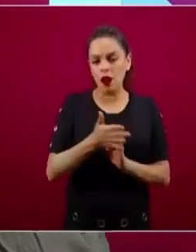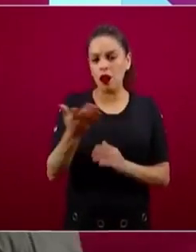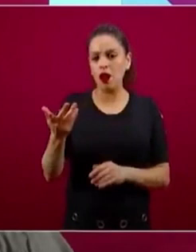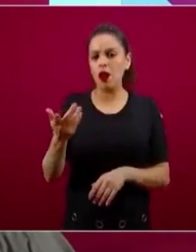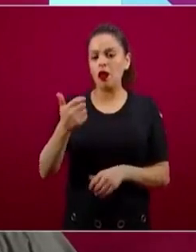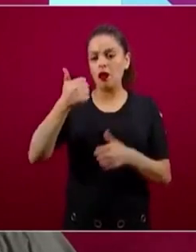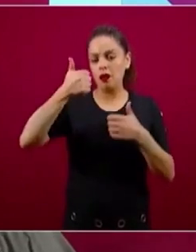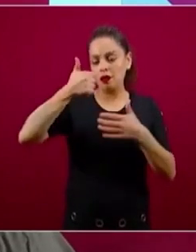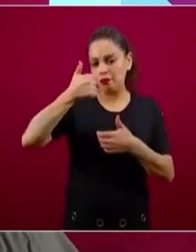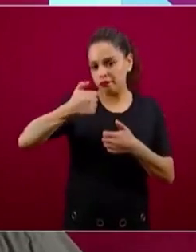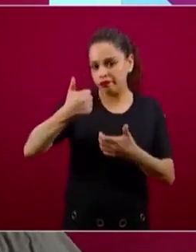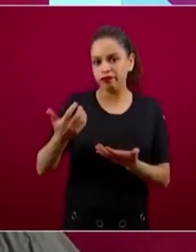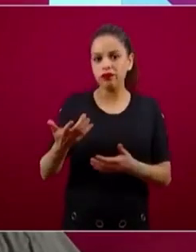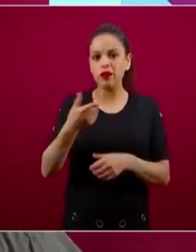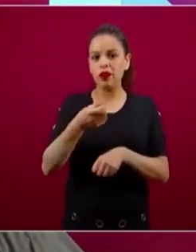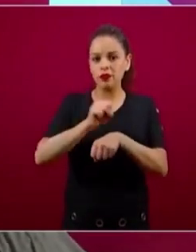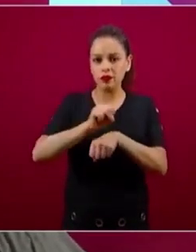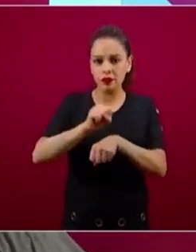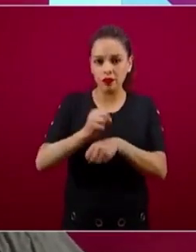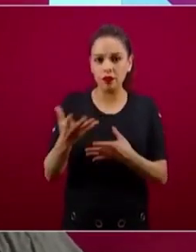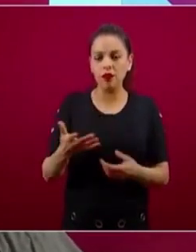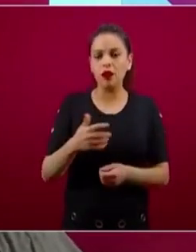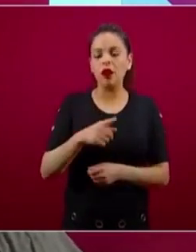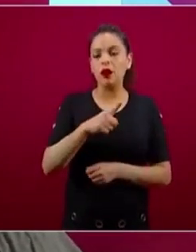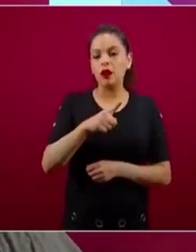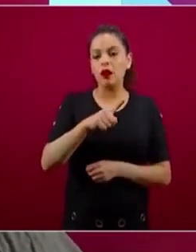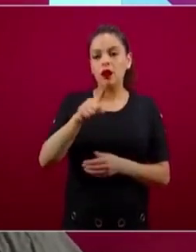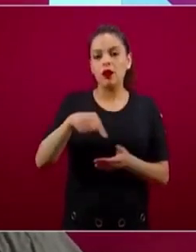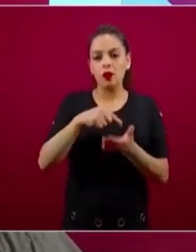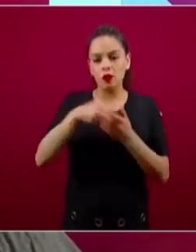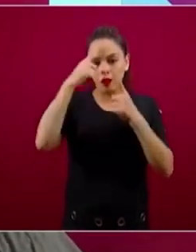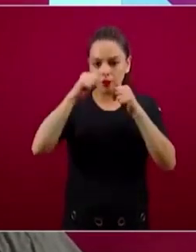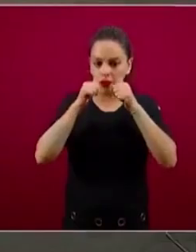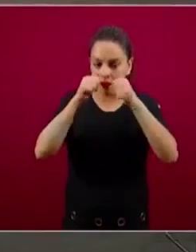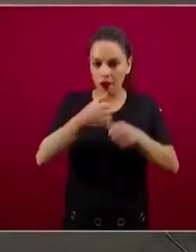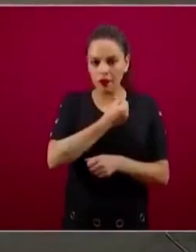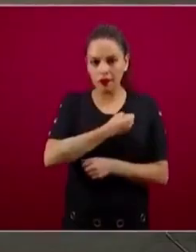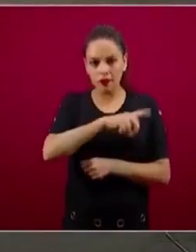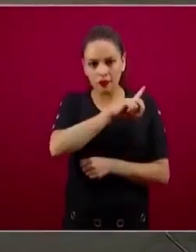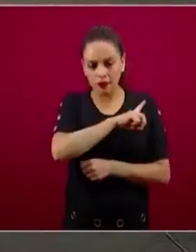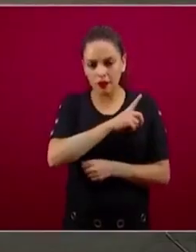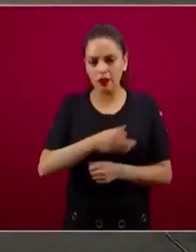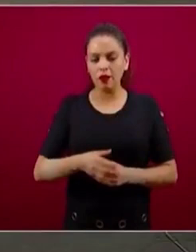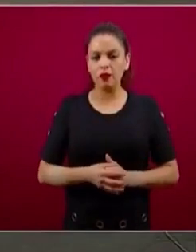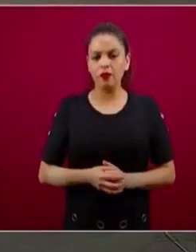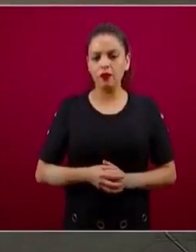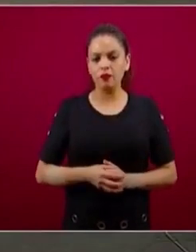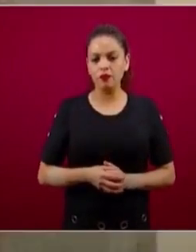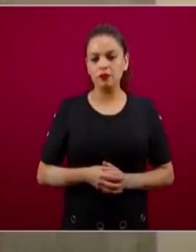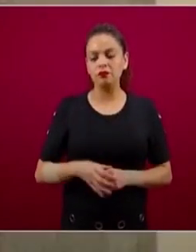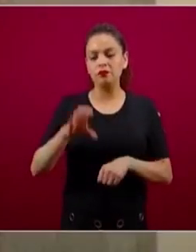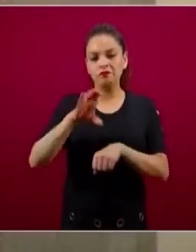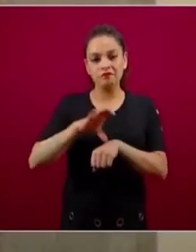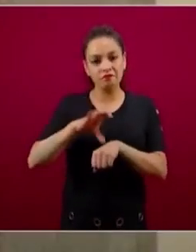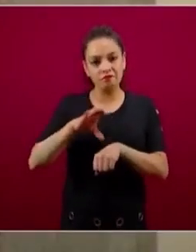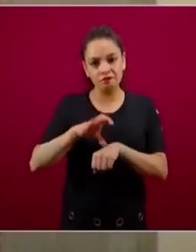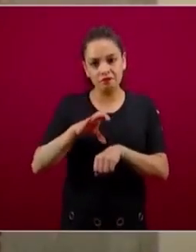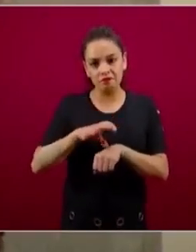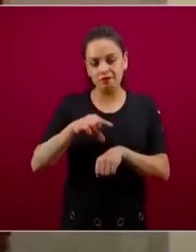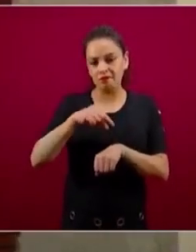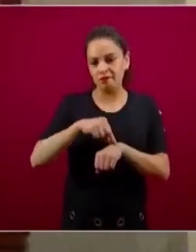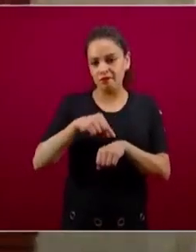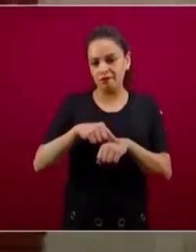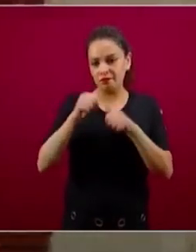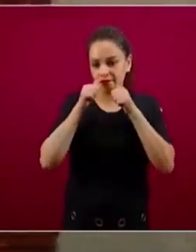mercados públicos, centros de salud, centros de abastos, estamos hablando de clínicas de atención en